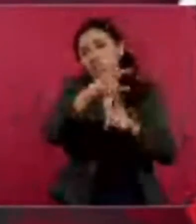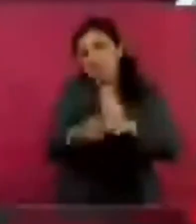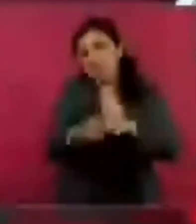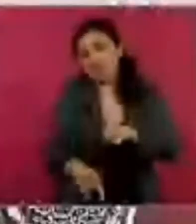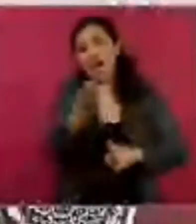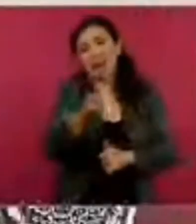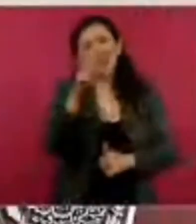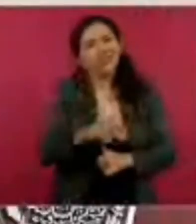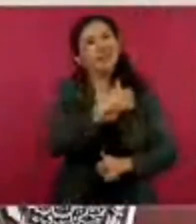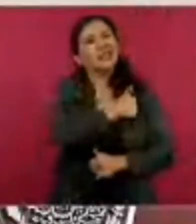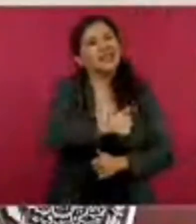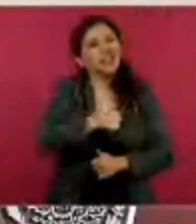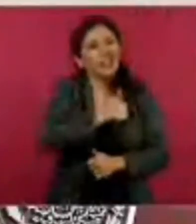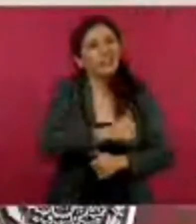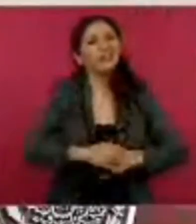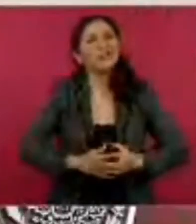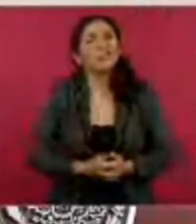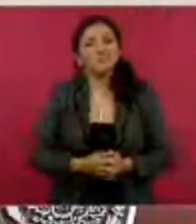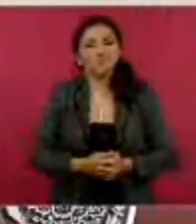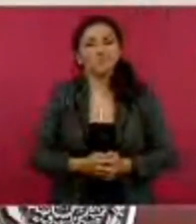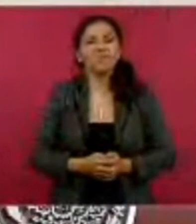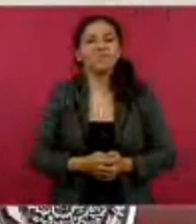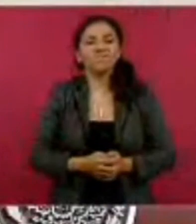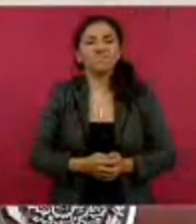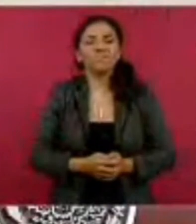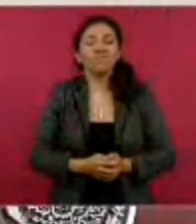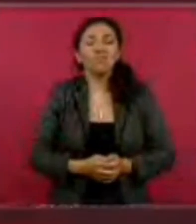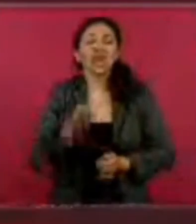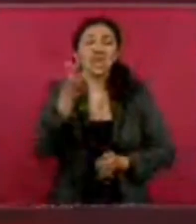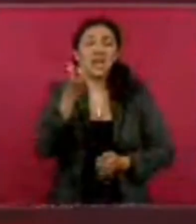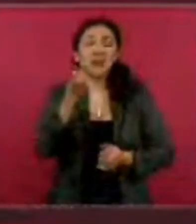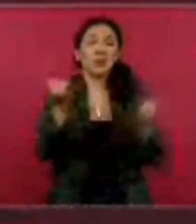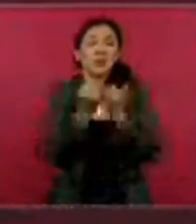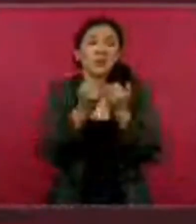se de todas maneras desde ayer